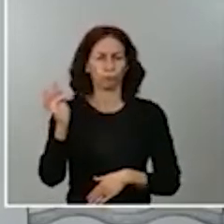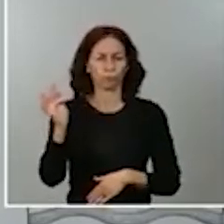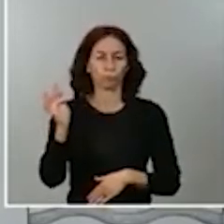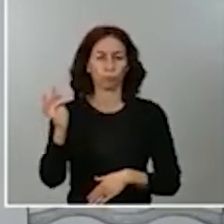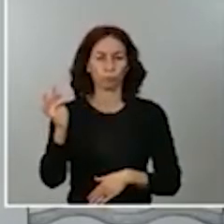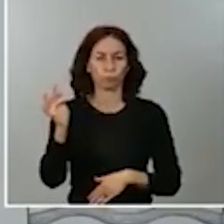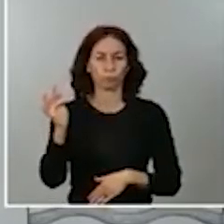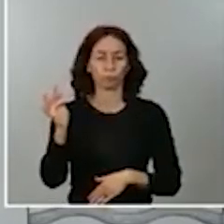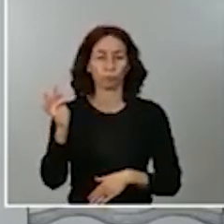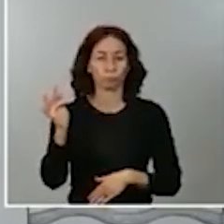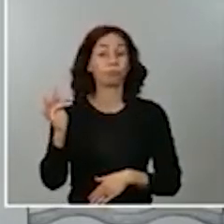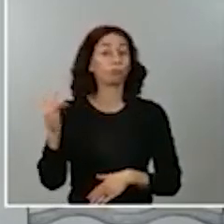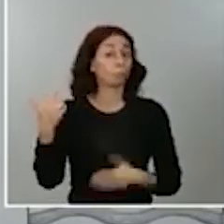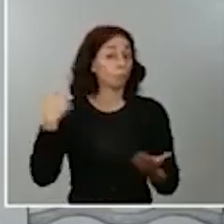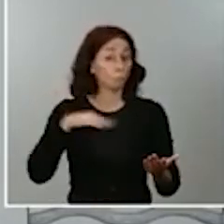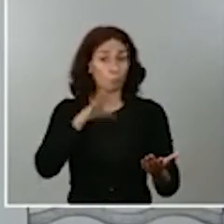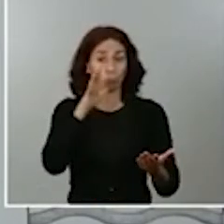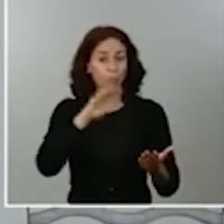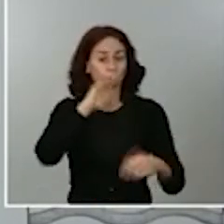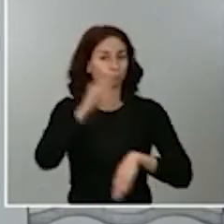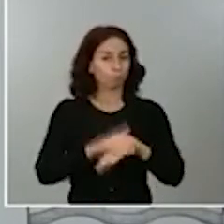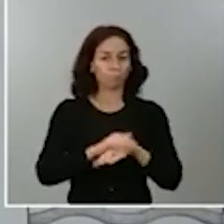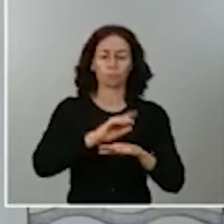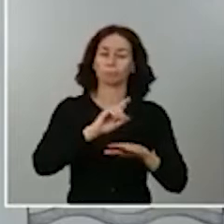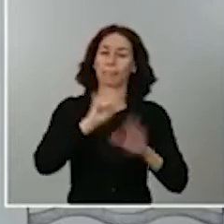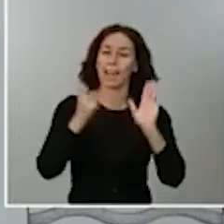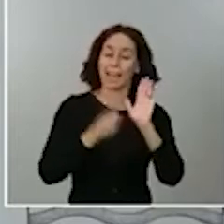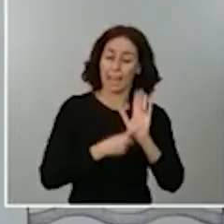Ley General de Salud Pública de 1986.